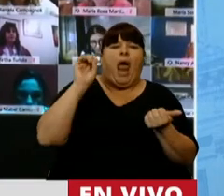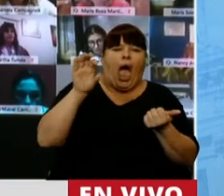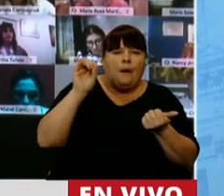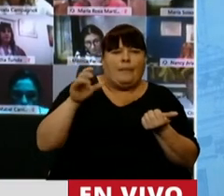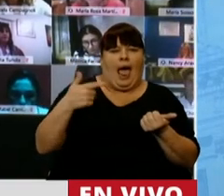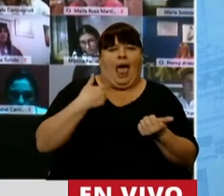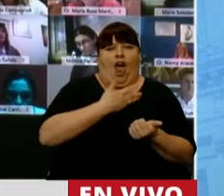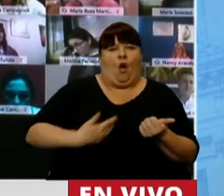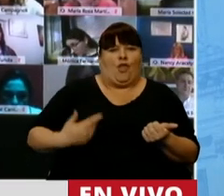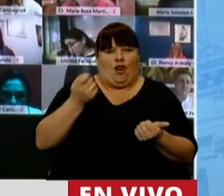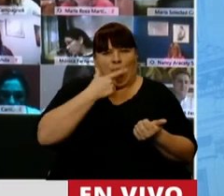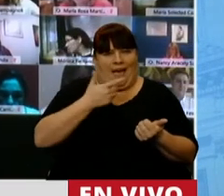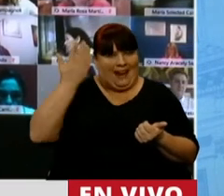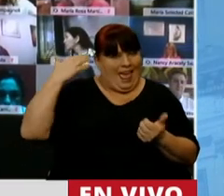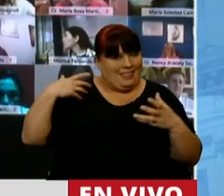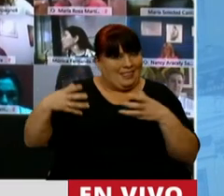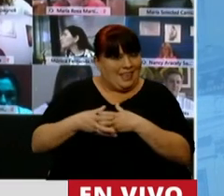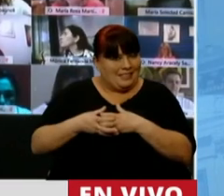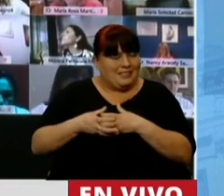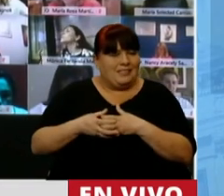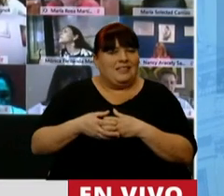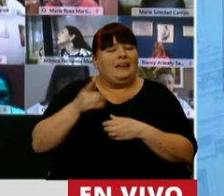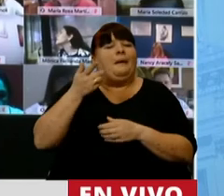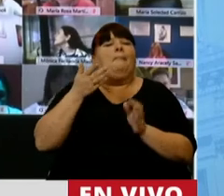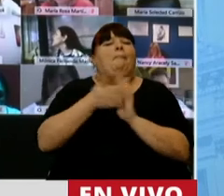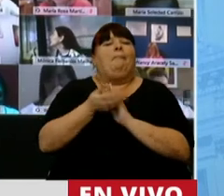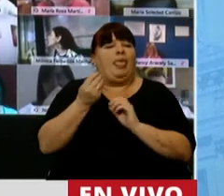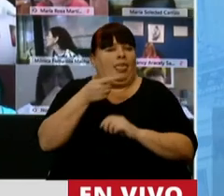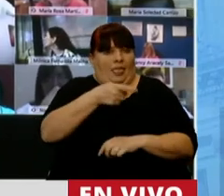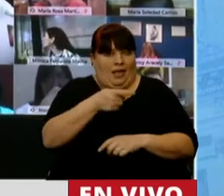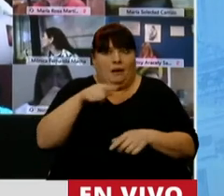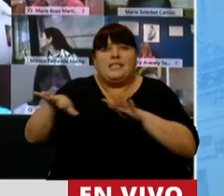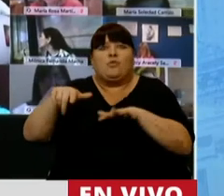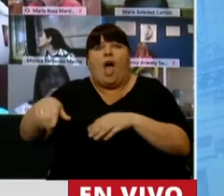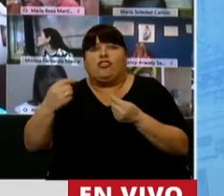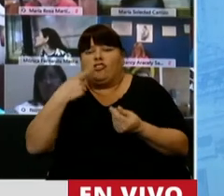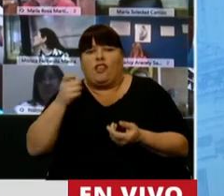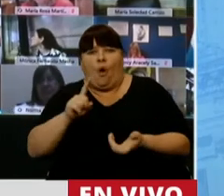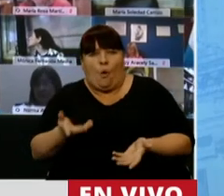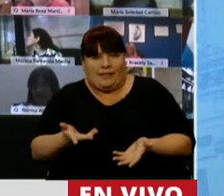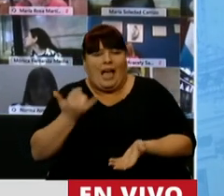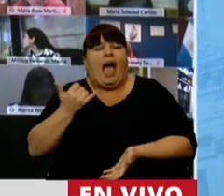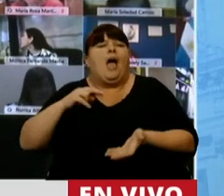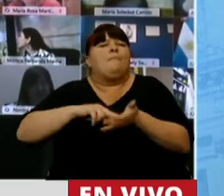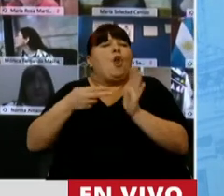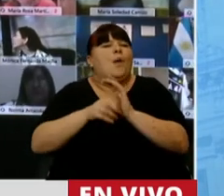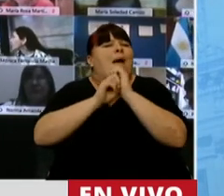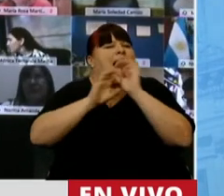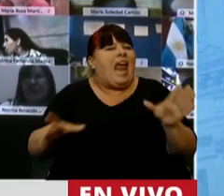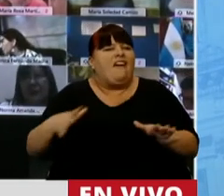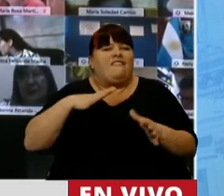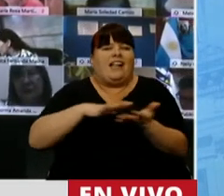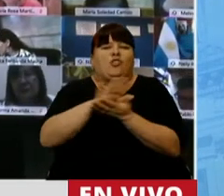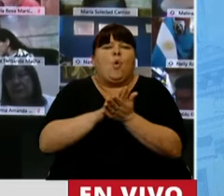a nuestro gobierno, al gobierno anterior. Y se le está escapando lo que está ocurriendo. Están en problemas serios y no